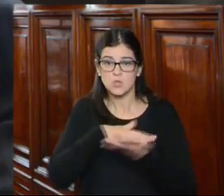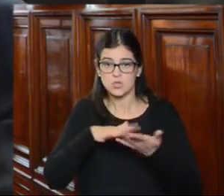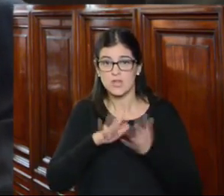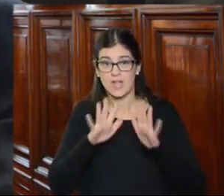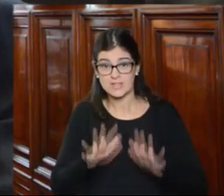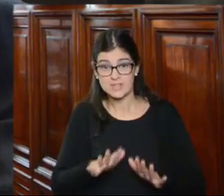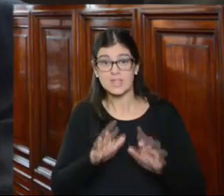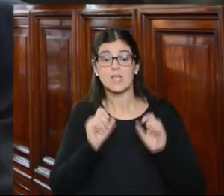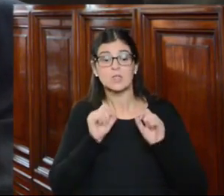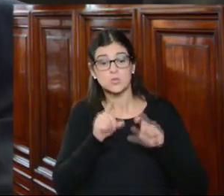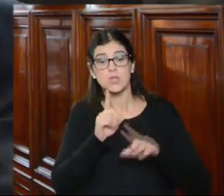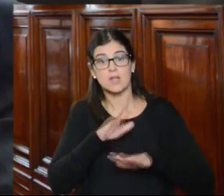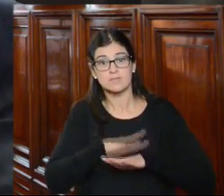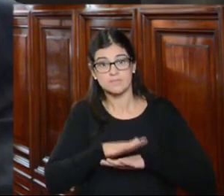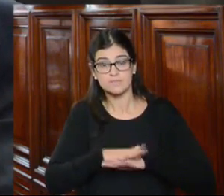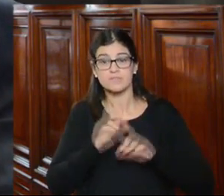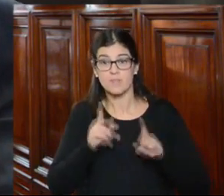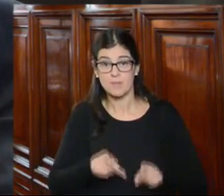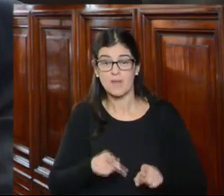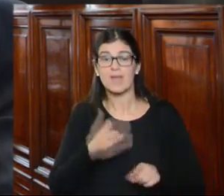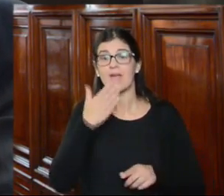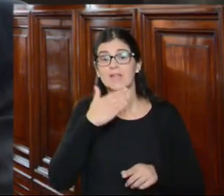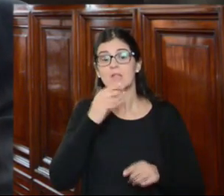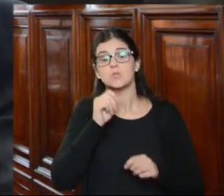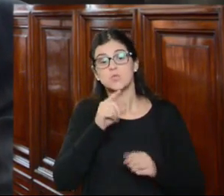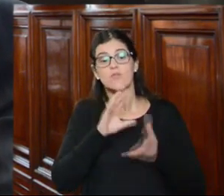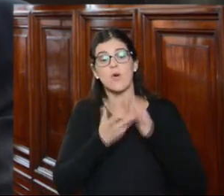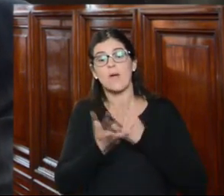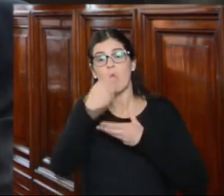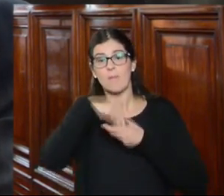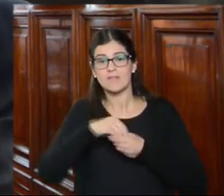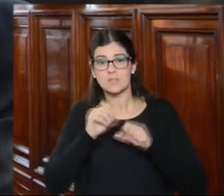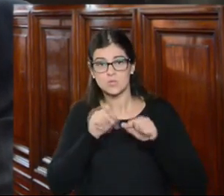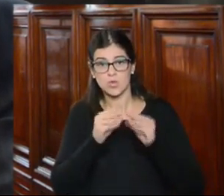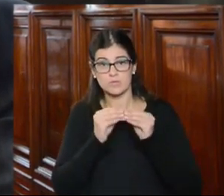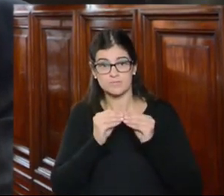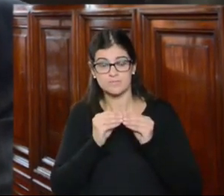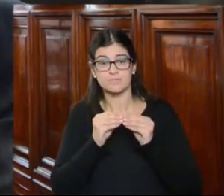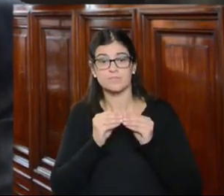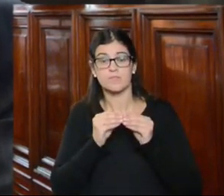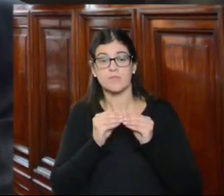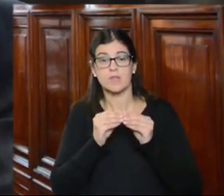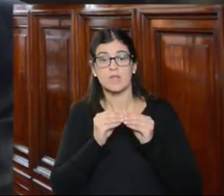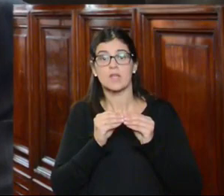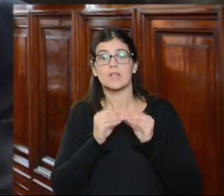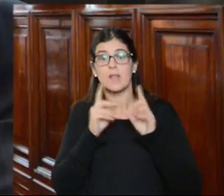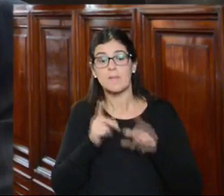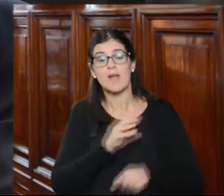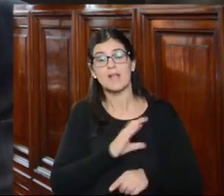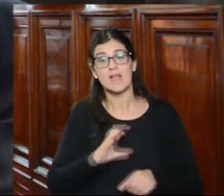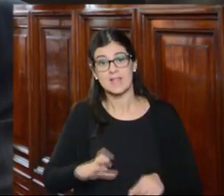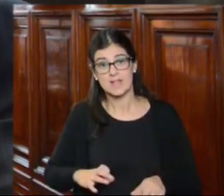y en su papel que entiende dentro de su marco competencial y en el caso del estado